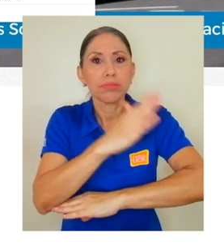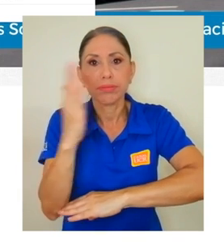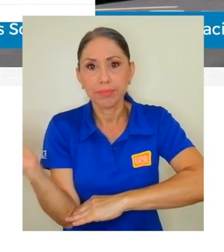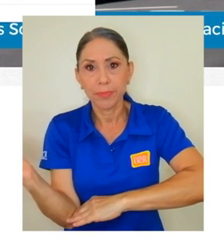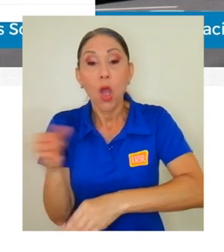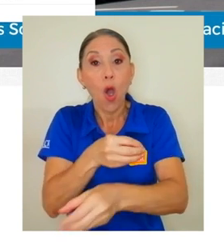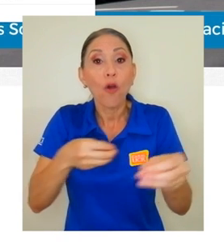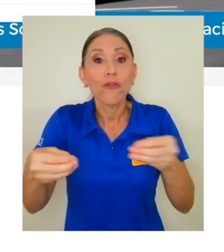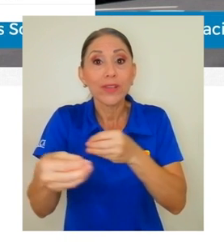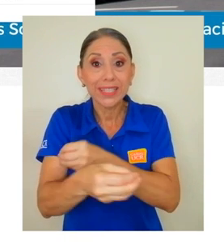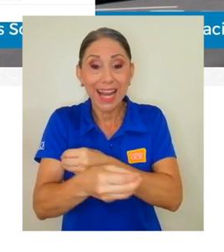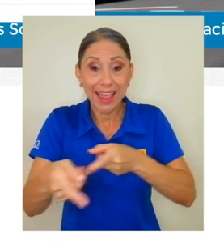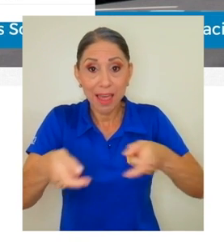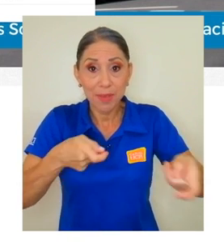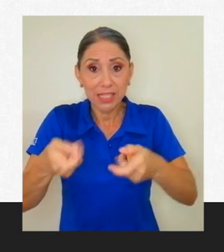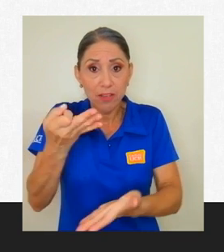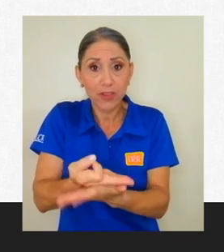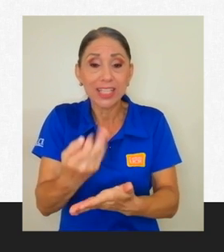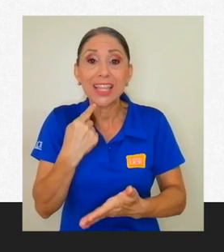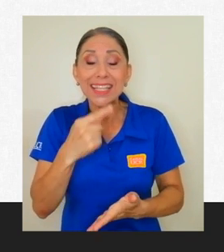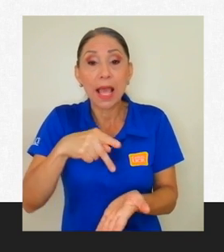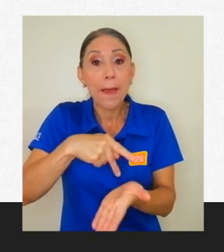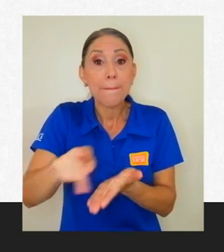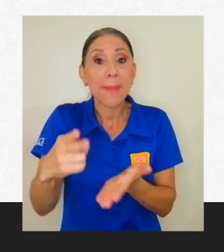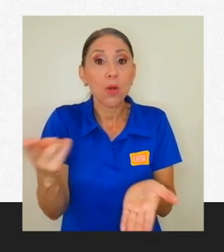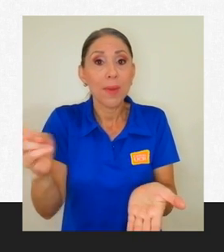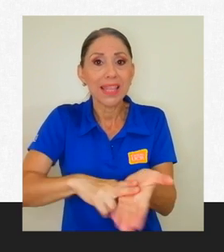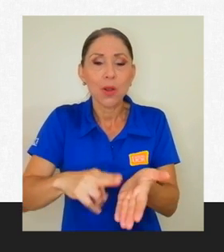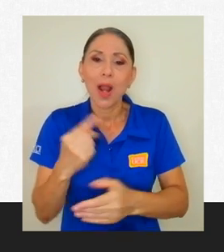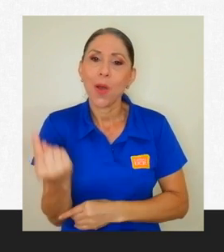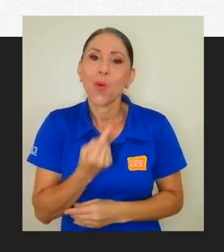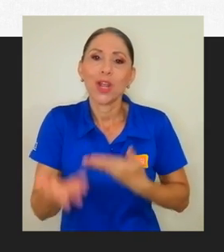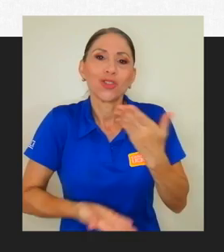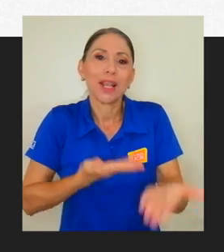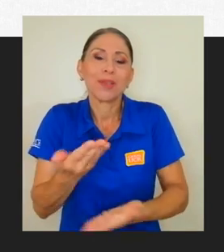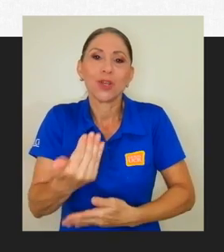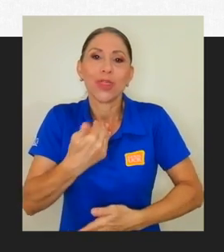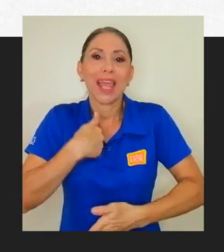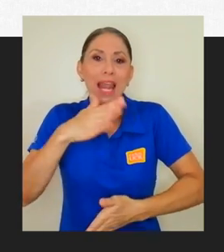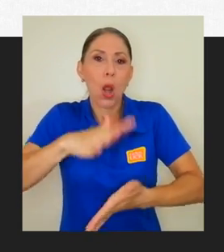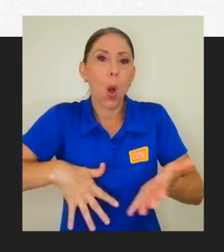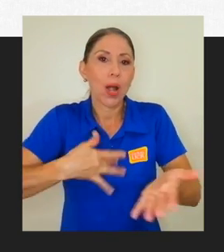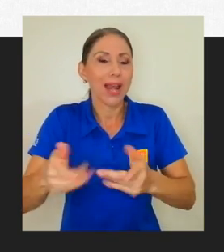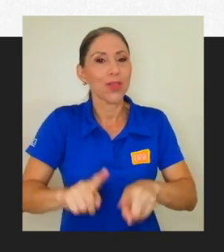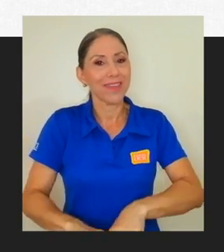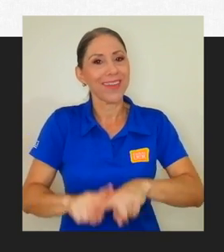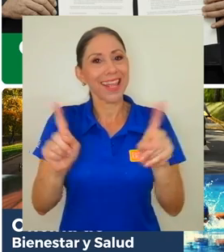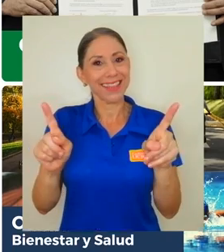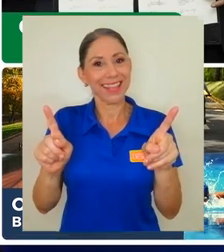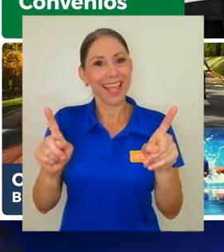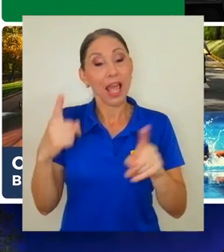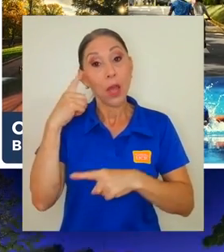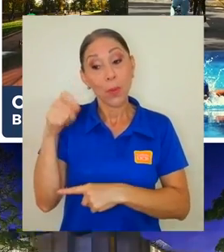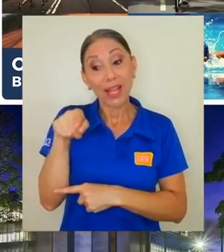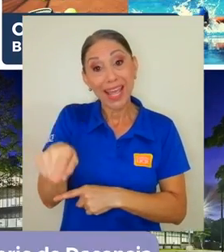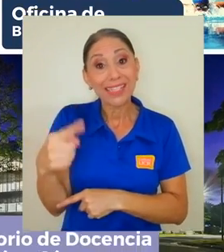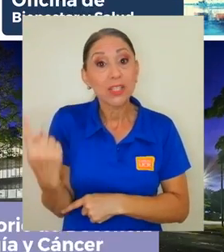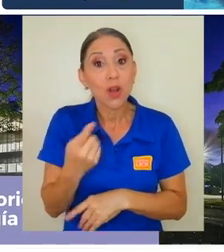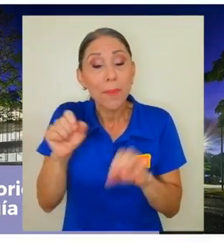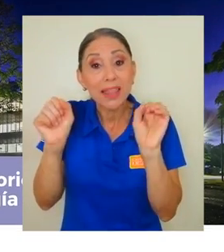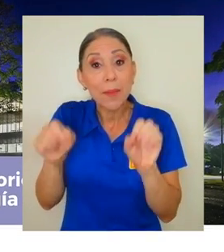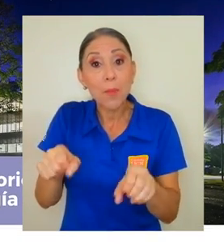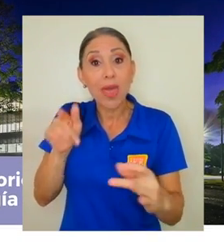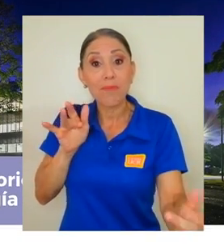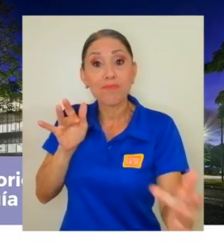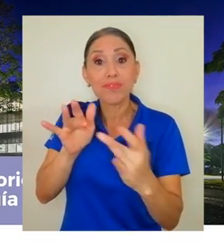Financiera indica que el pago de matrícula es el único servicio que cuenta con un horario diferente de cancelación, dado que solo puede